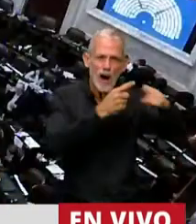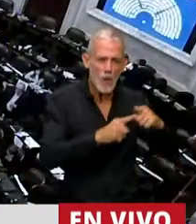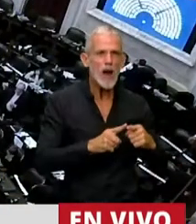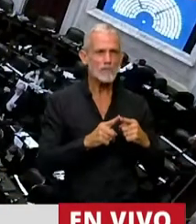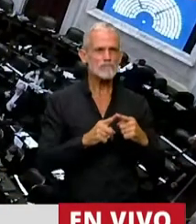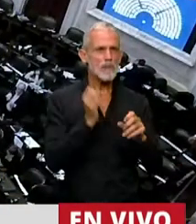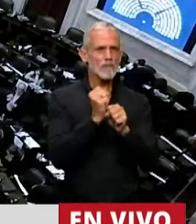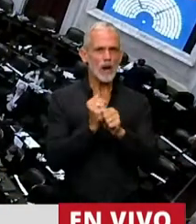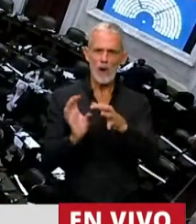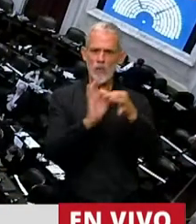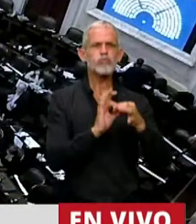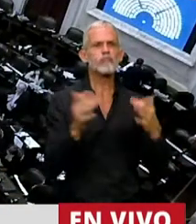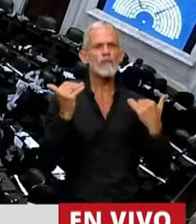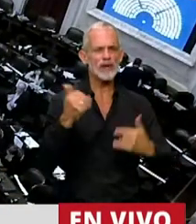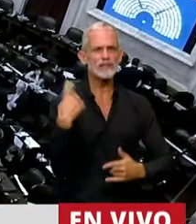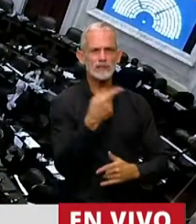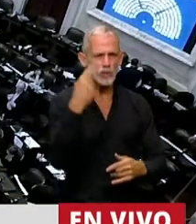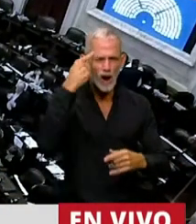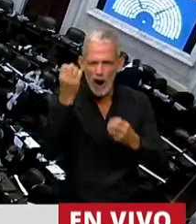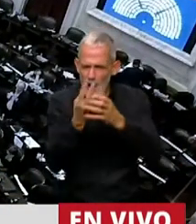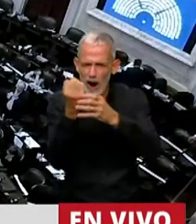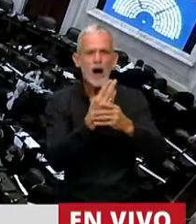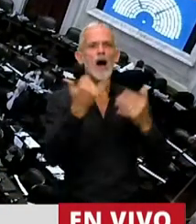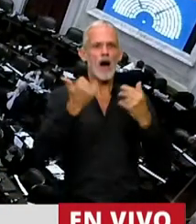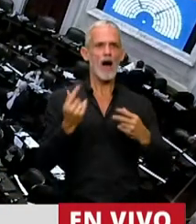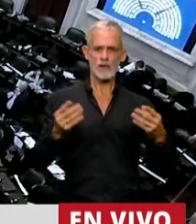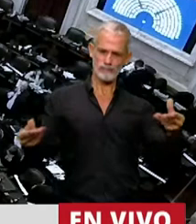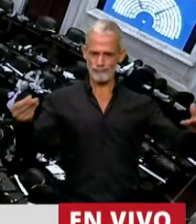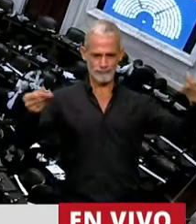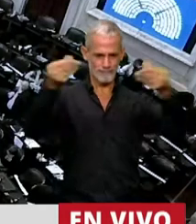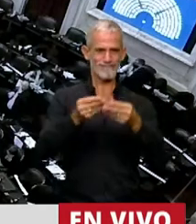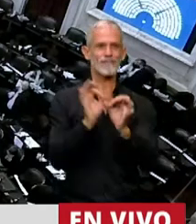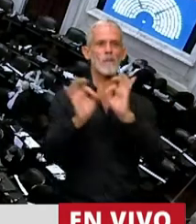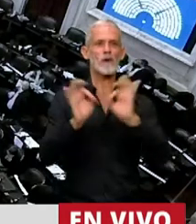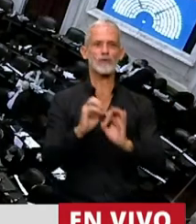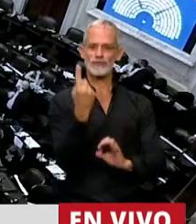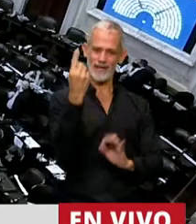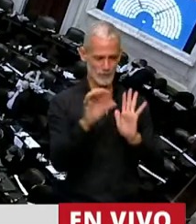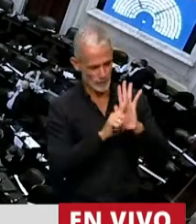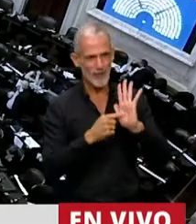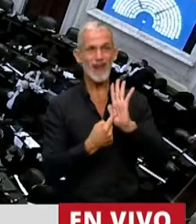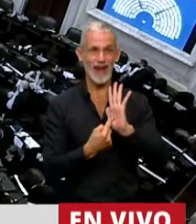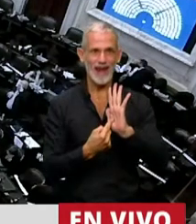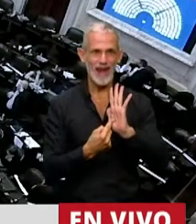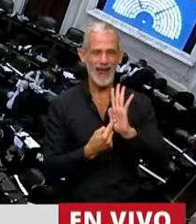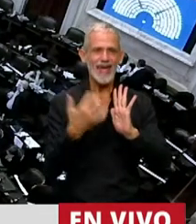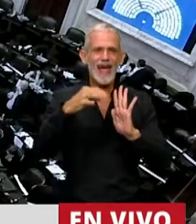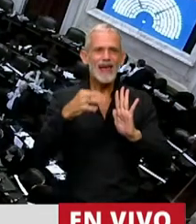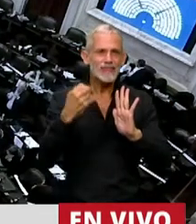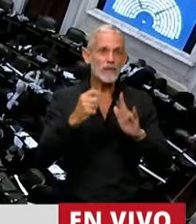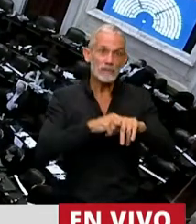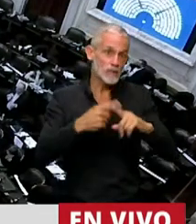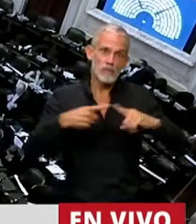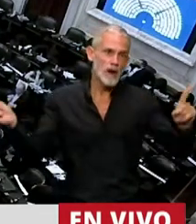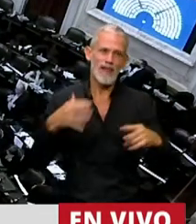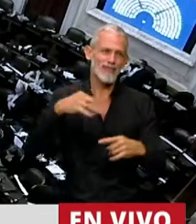acuerdos y trabajo creativo que llega hoy a la Cámara con este proyecto que tiene que sostenerse